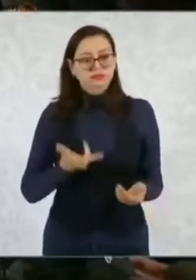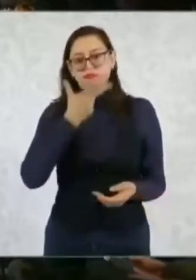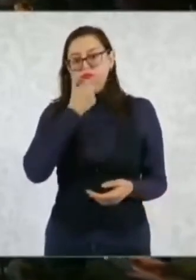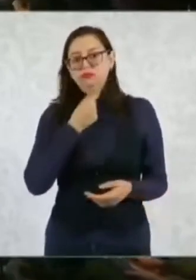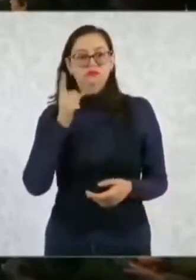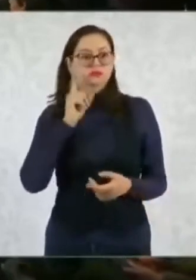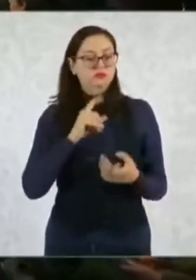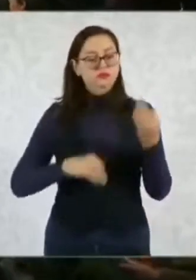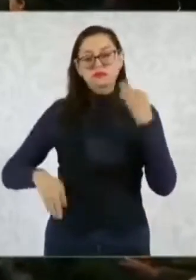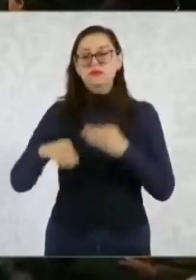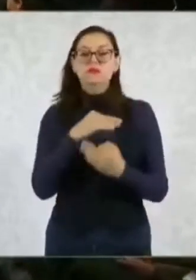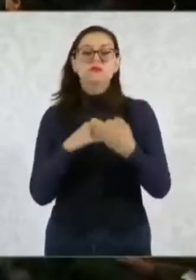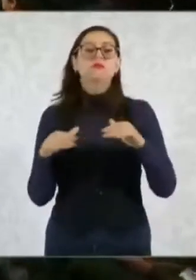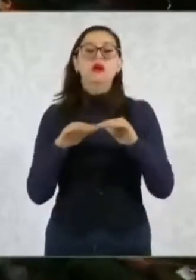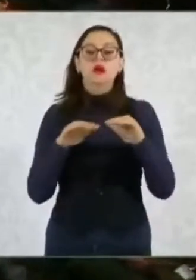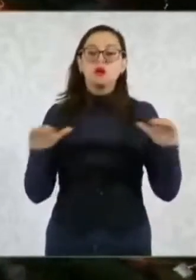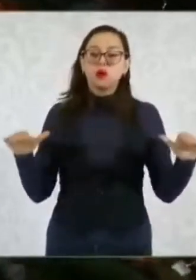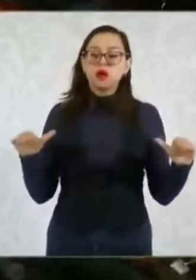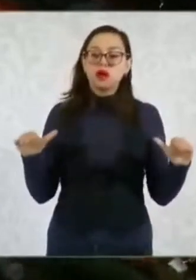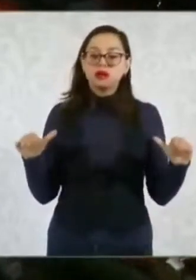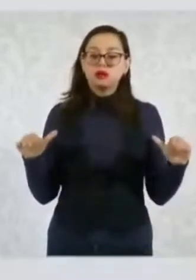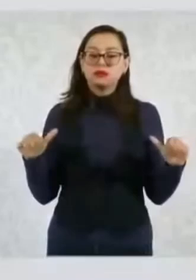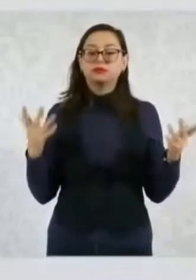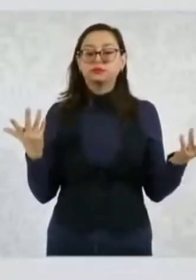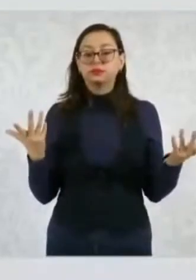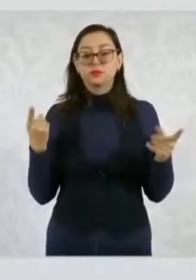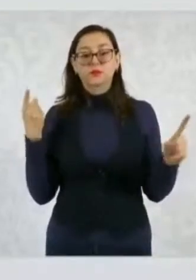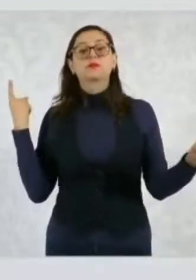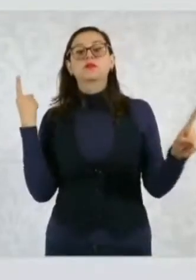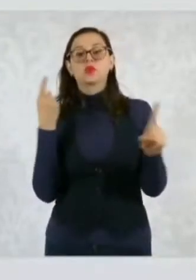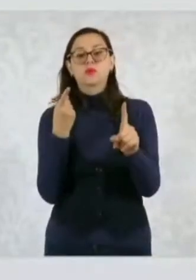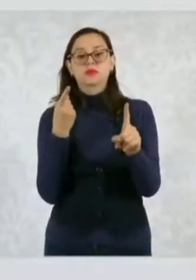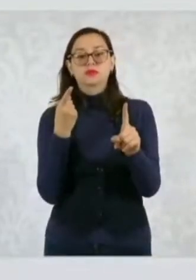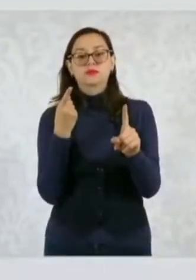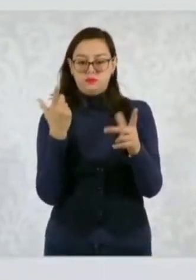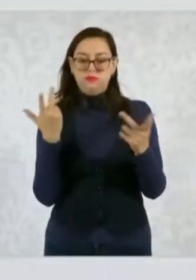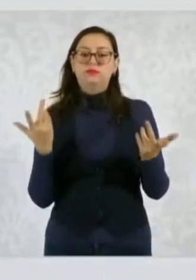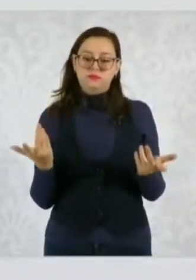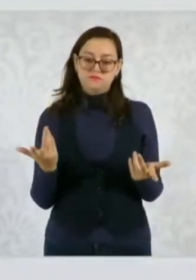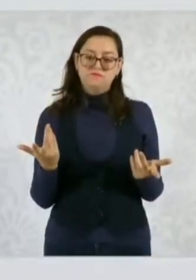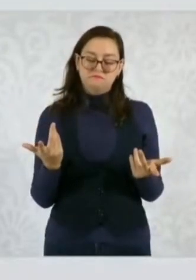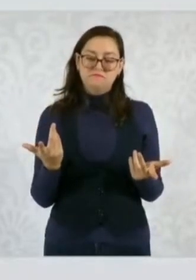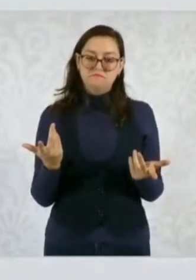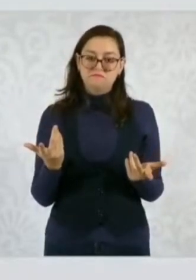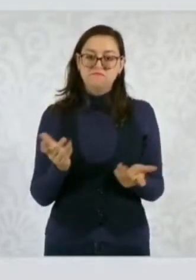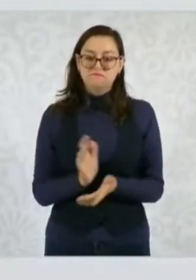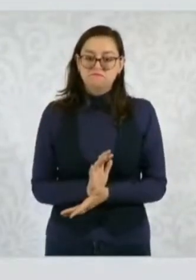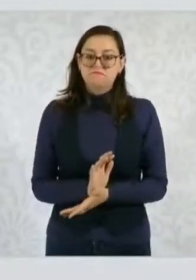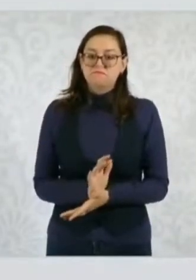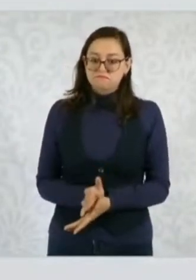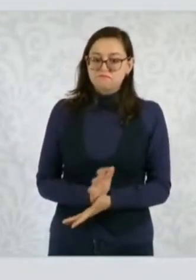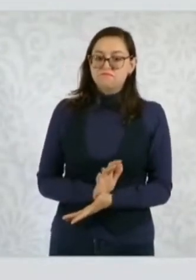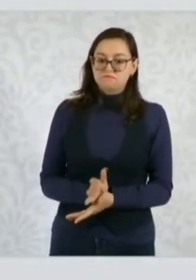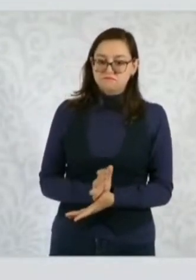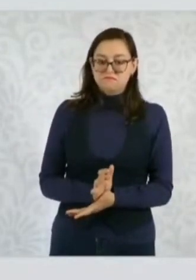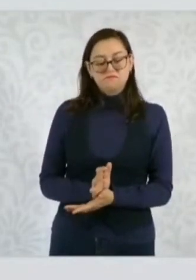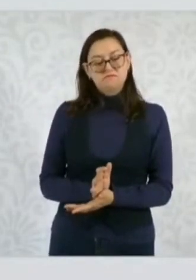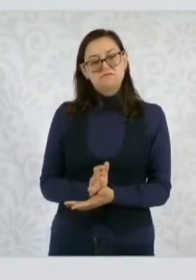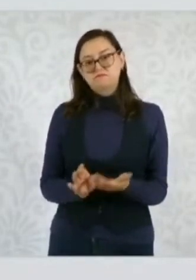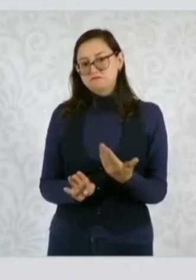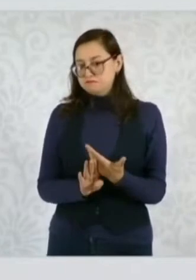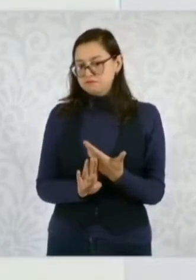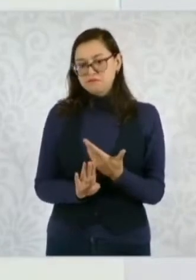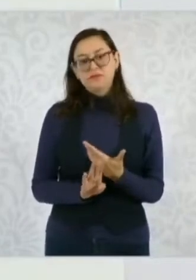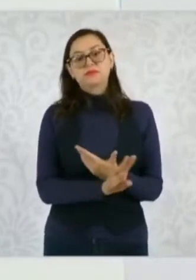iguales. Y nuestro objetivo es seguir erradicando la discriminación y